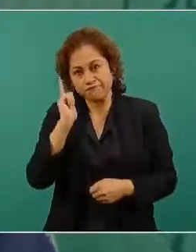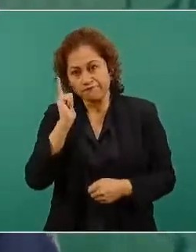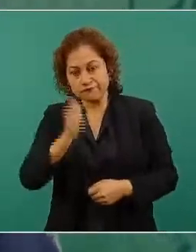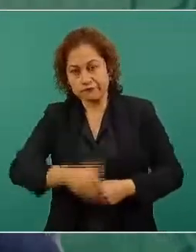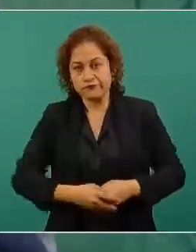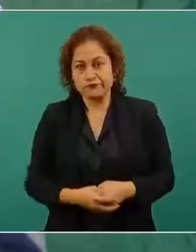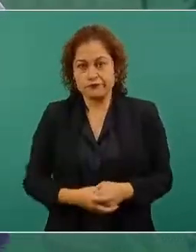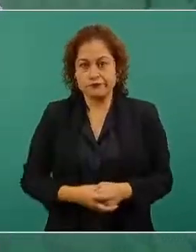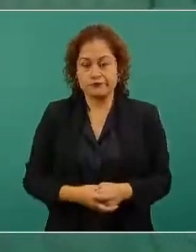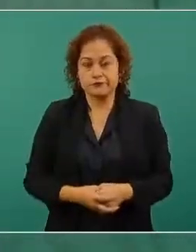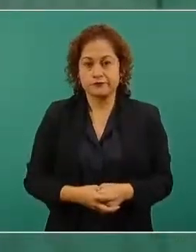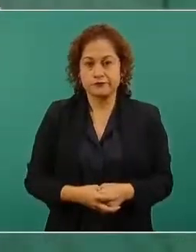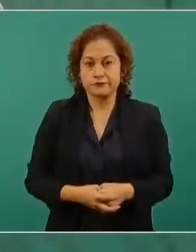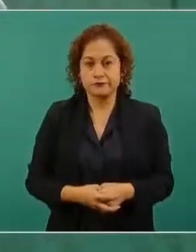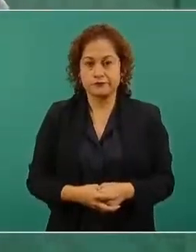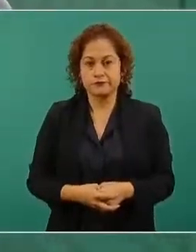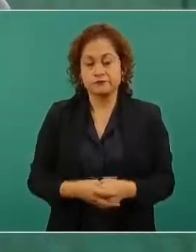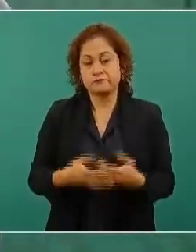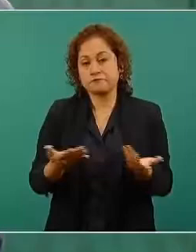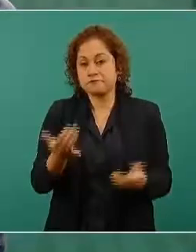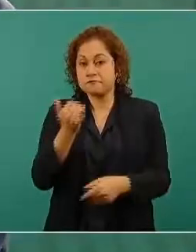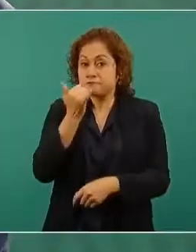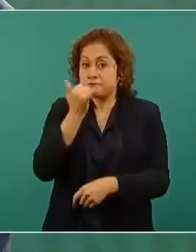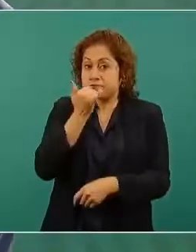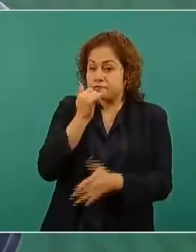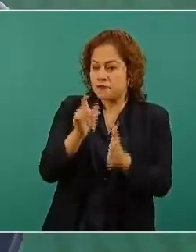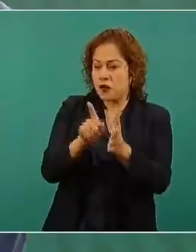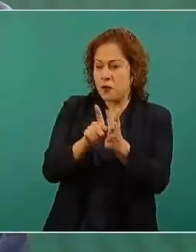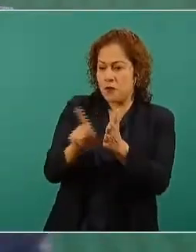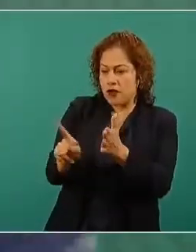Lo mismo al Reforma, al Universal,